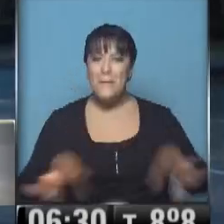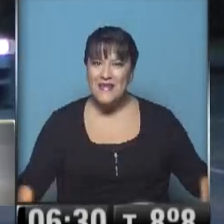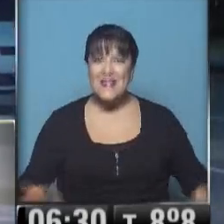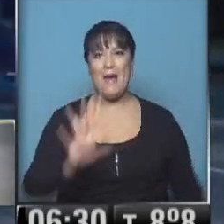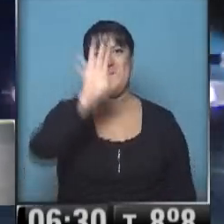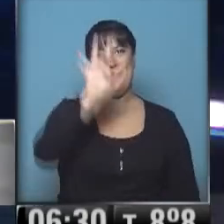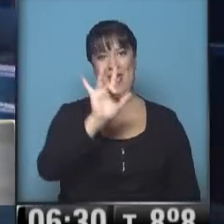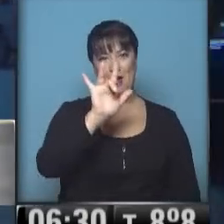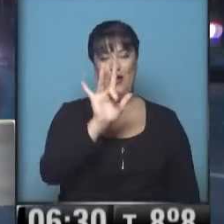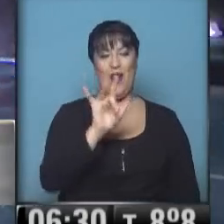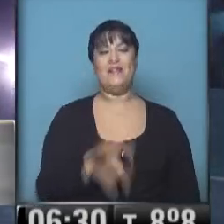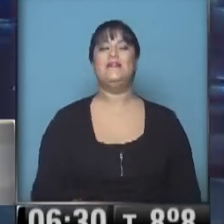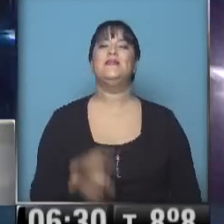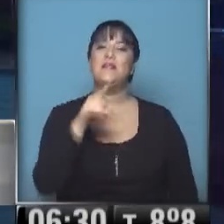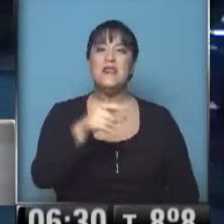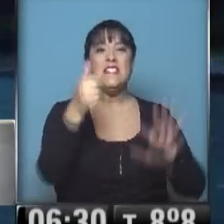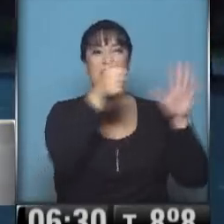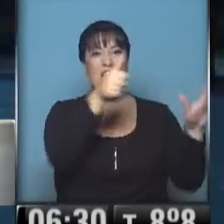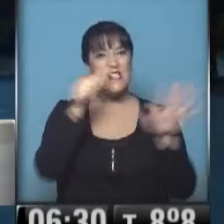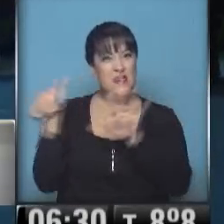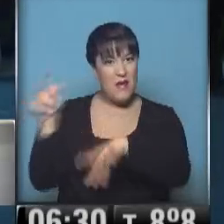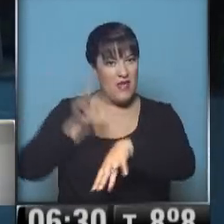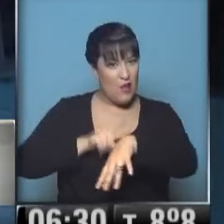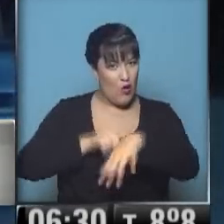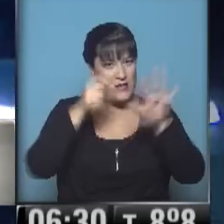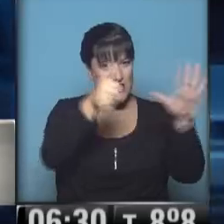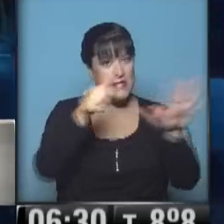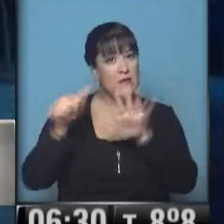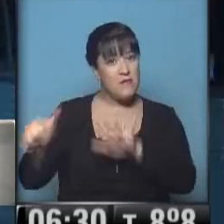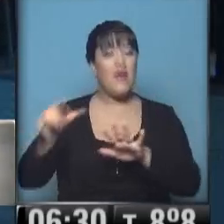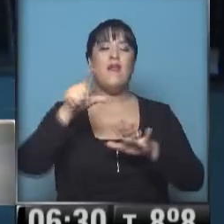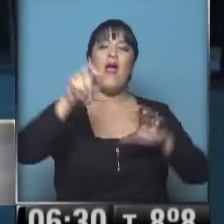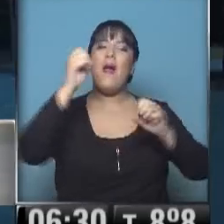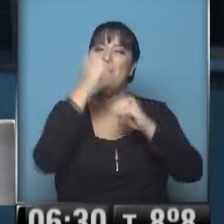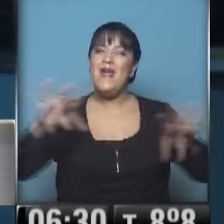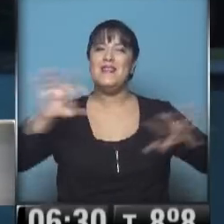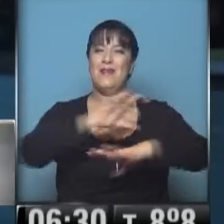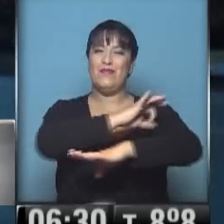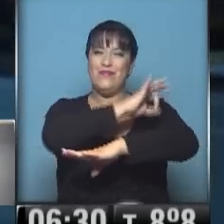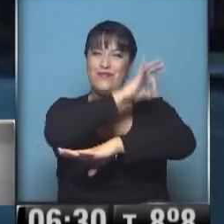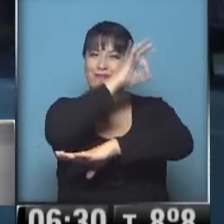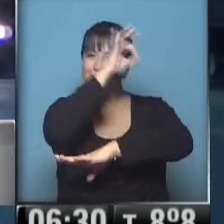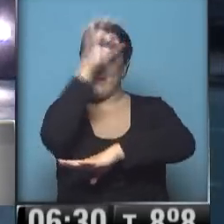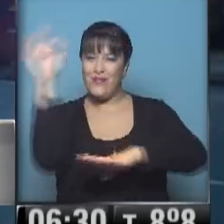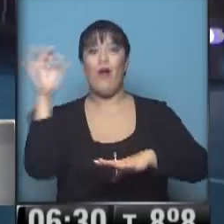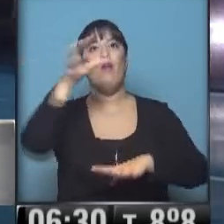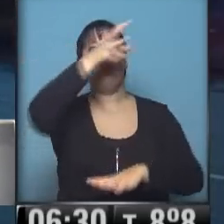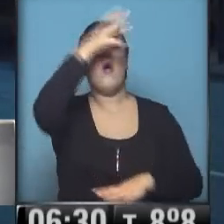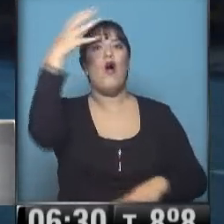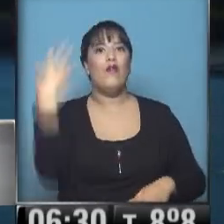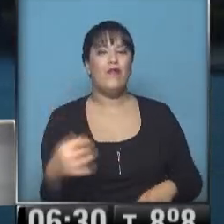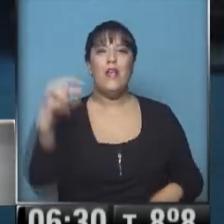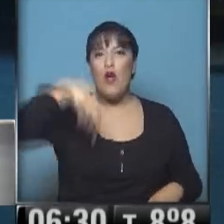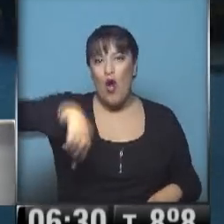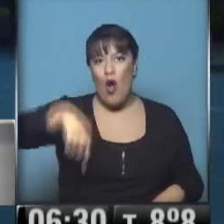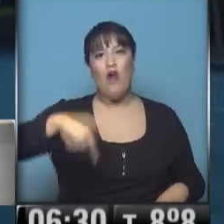de semana, este miércoles, las seis y media, ya con un poco de claridad en el cielo. Los días que se hacen más largos y por fin hoy, una